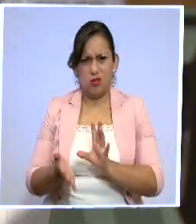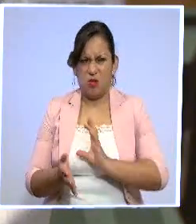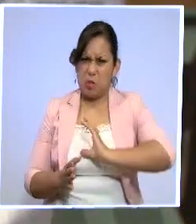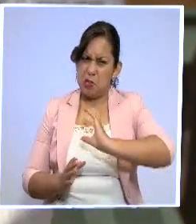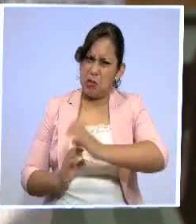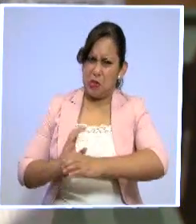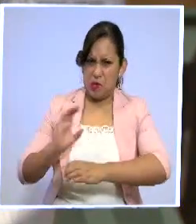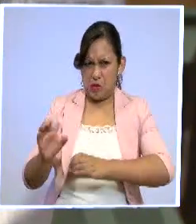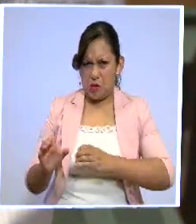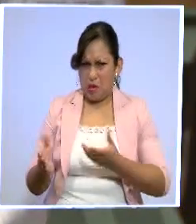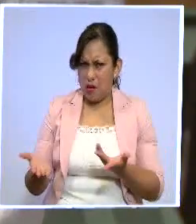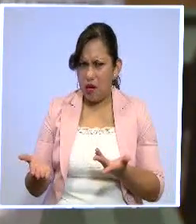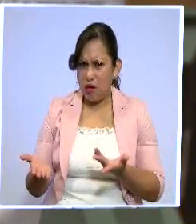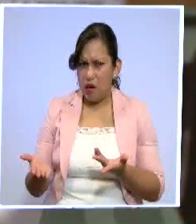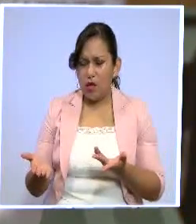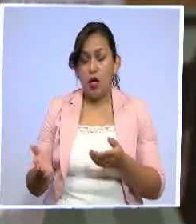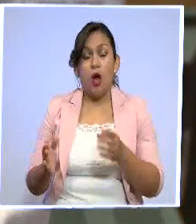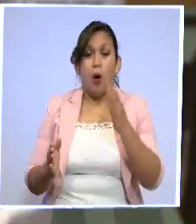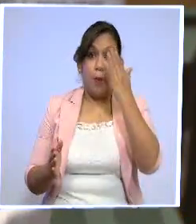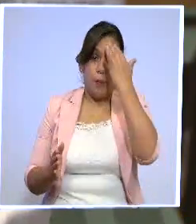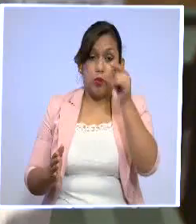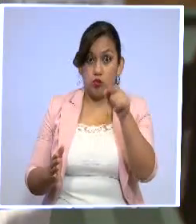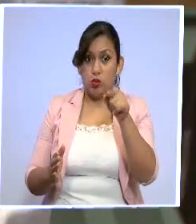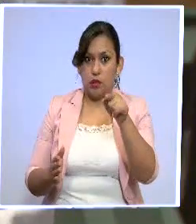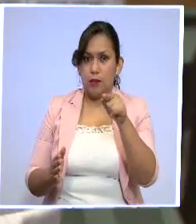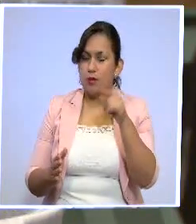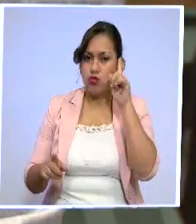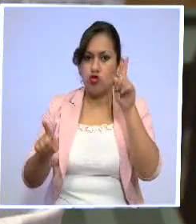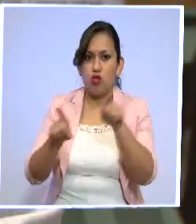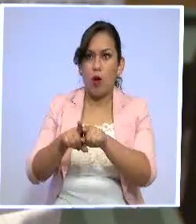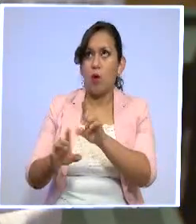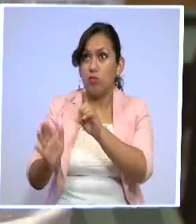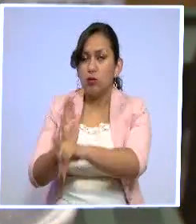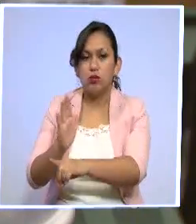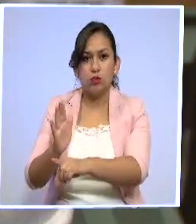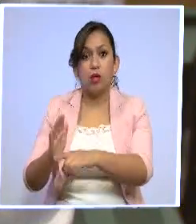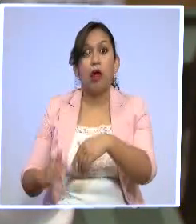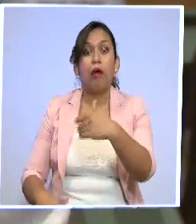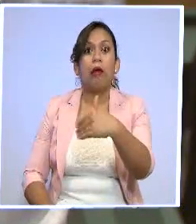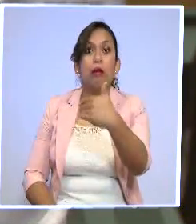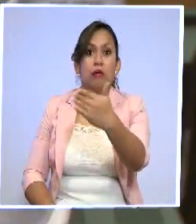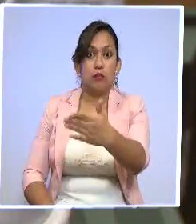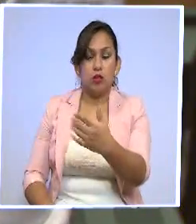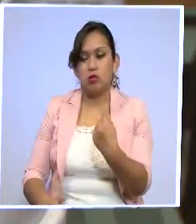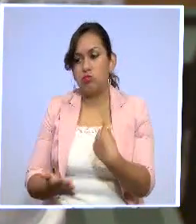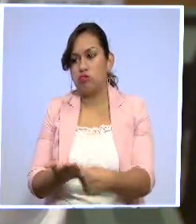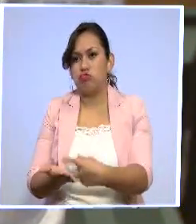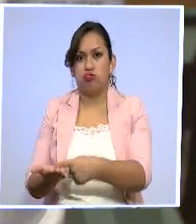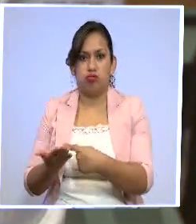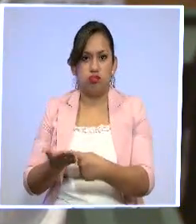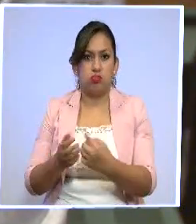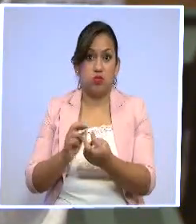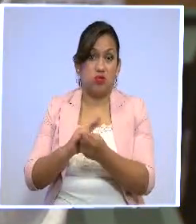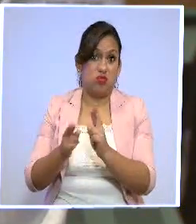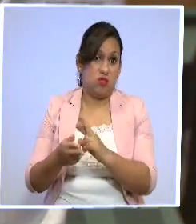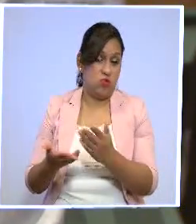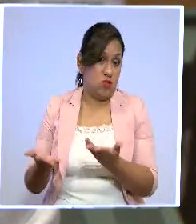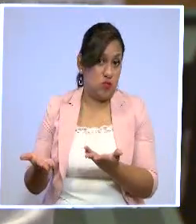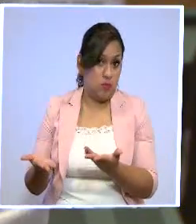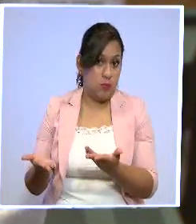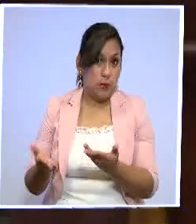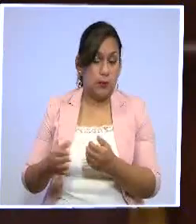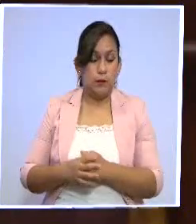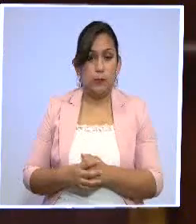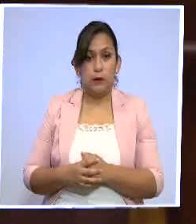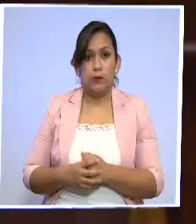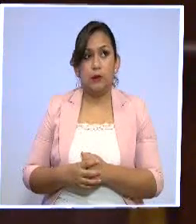constitucional porque ustedes impugnaron un tema que a la larga va a ser materia del debate para una eventual reforma legal. A ver,